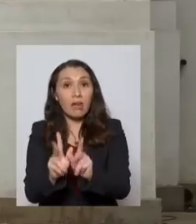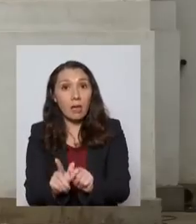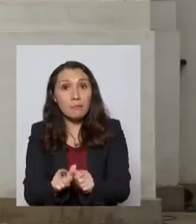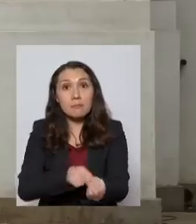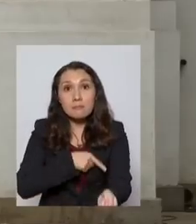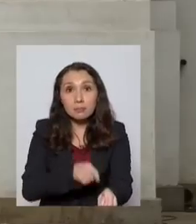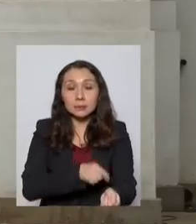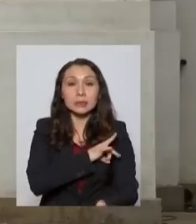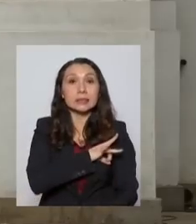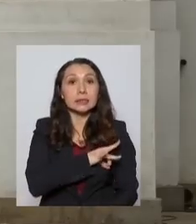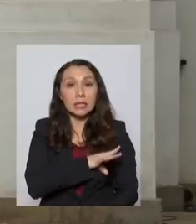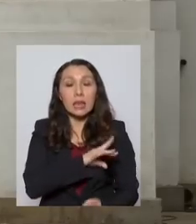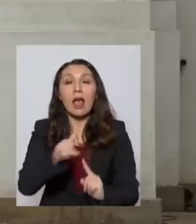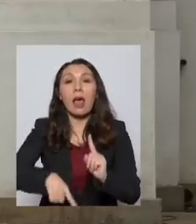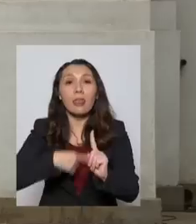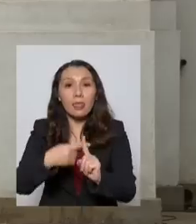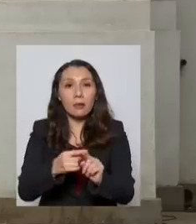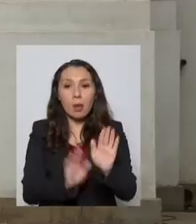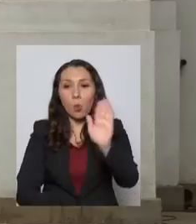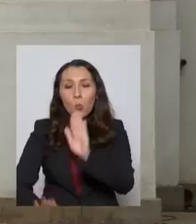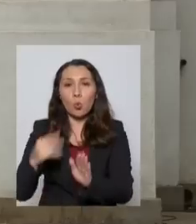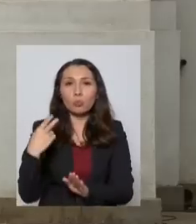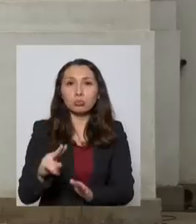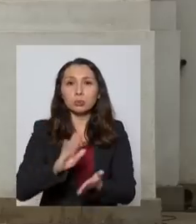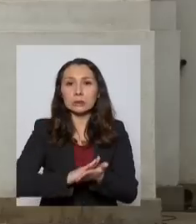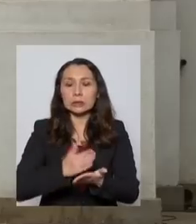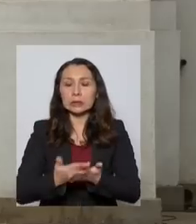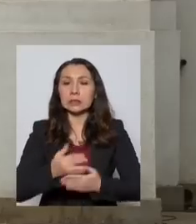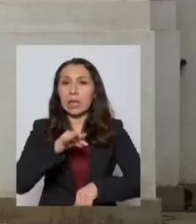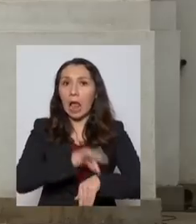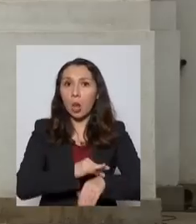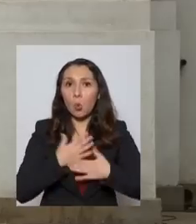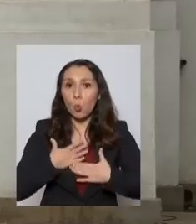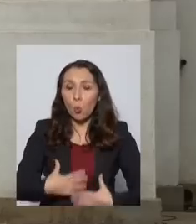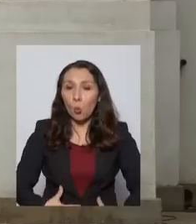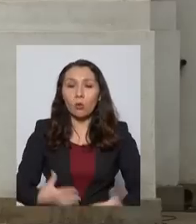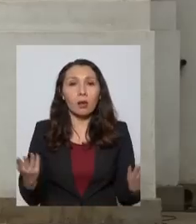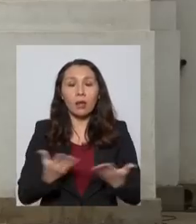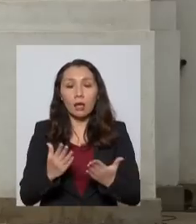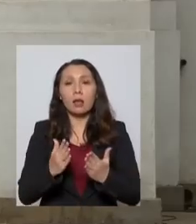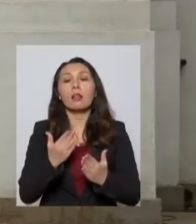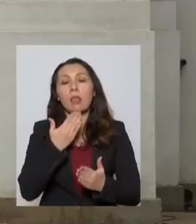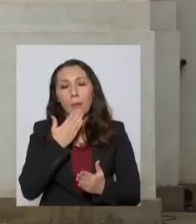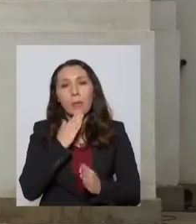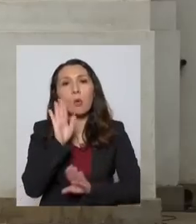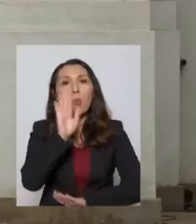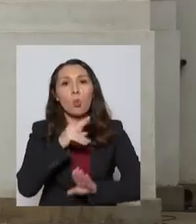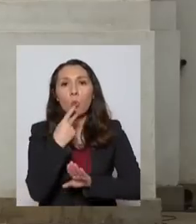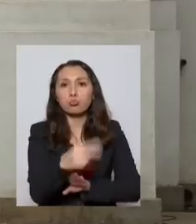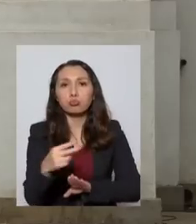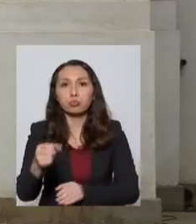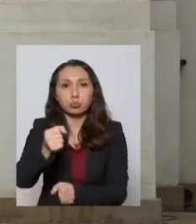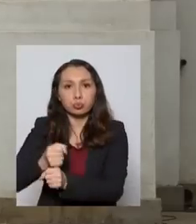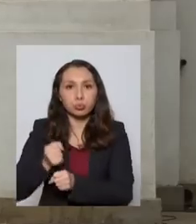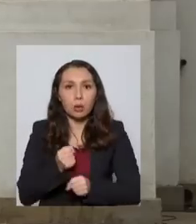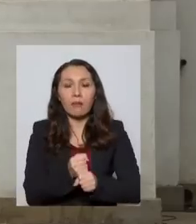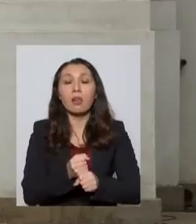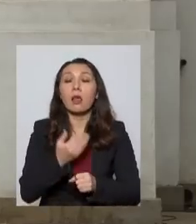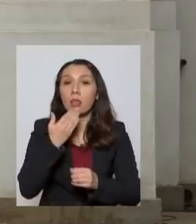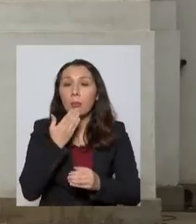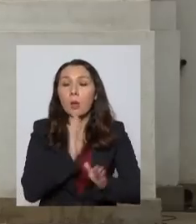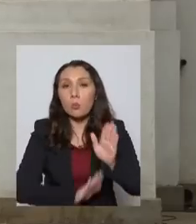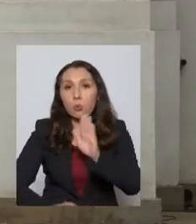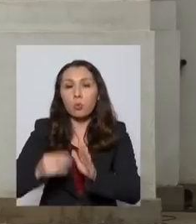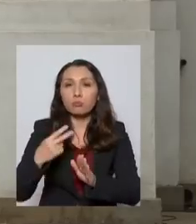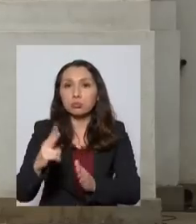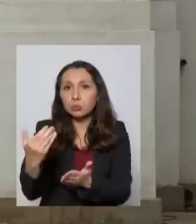chilenas, además de proteger su salud, es proteger sus empleos y proteger sus ingresos.